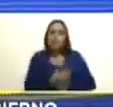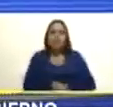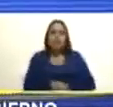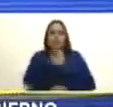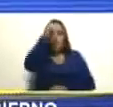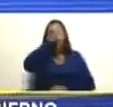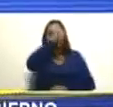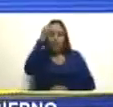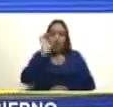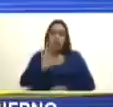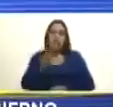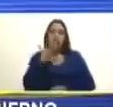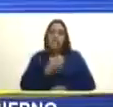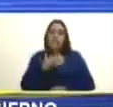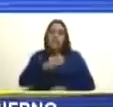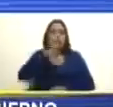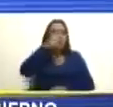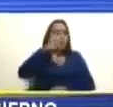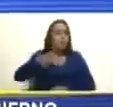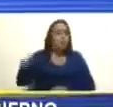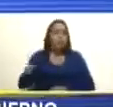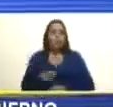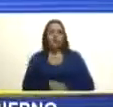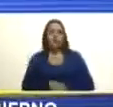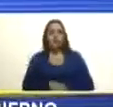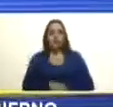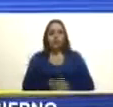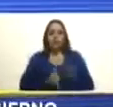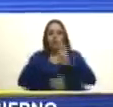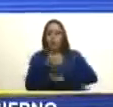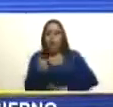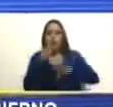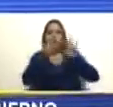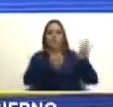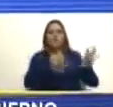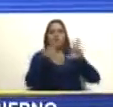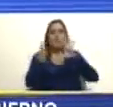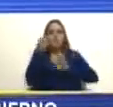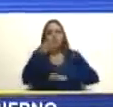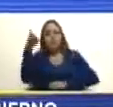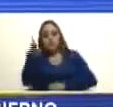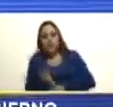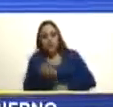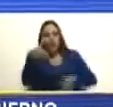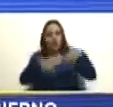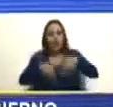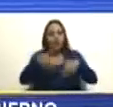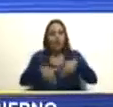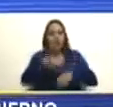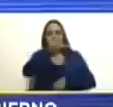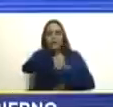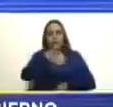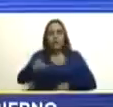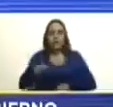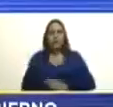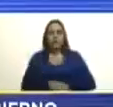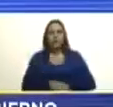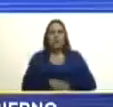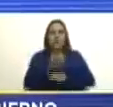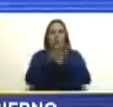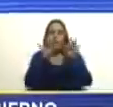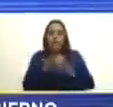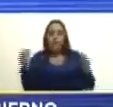diciembre el pueblo con más del 96% de los votantes de manera